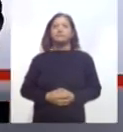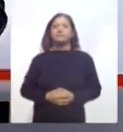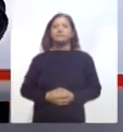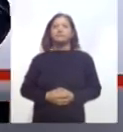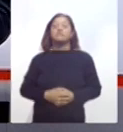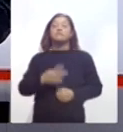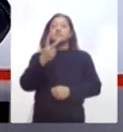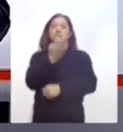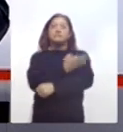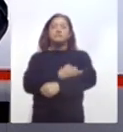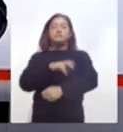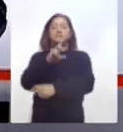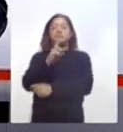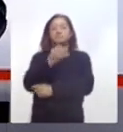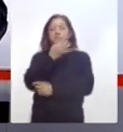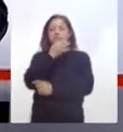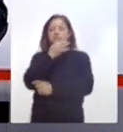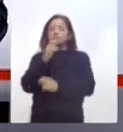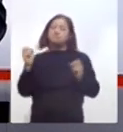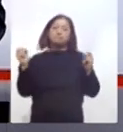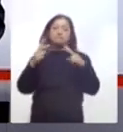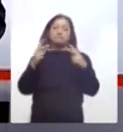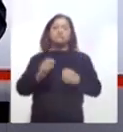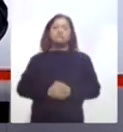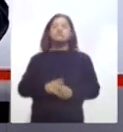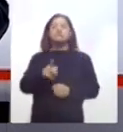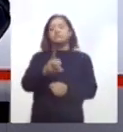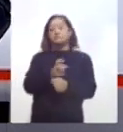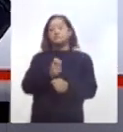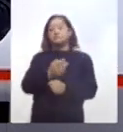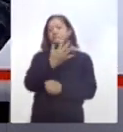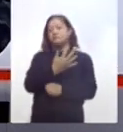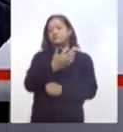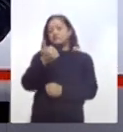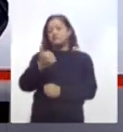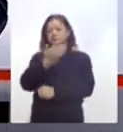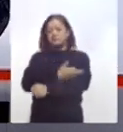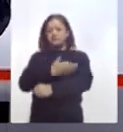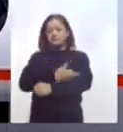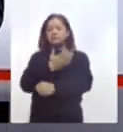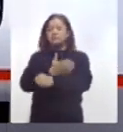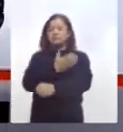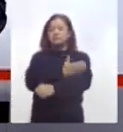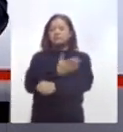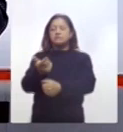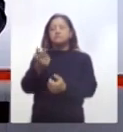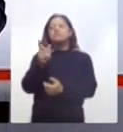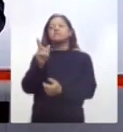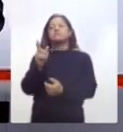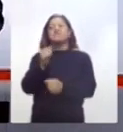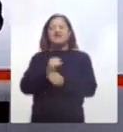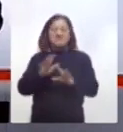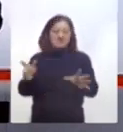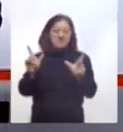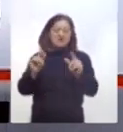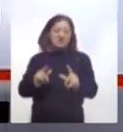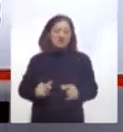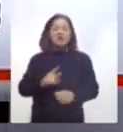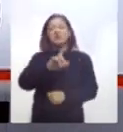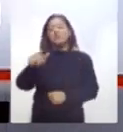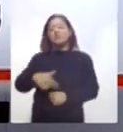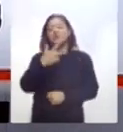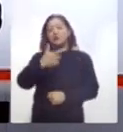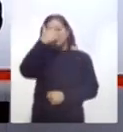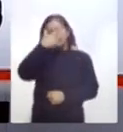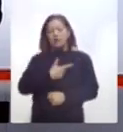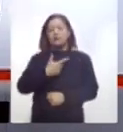Son las 2 de la tarde con 30 minutos, ya nos vamos. Le invito para que 5 y 6 de la tarde nos acompañe con avances informativos y ya a las 20 horas